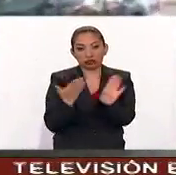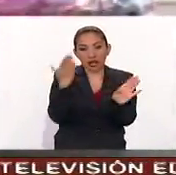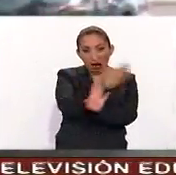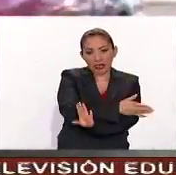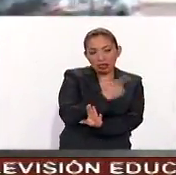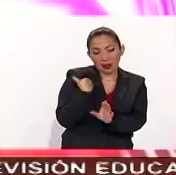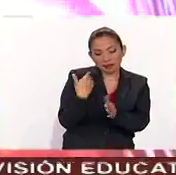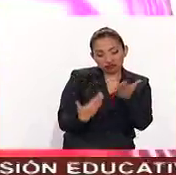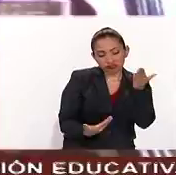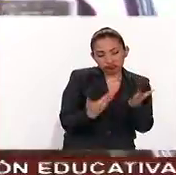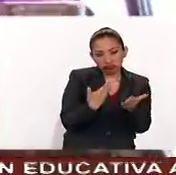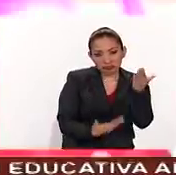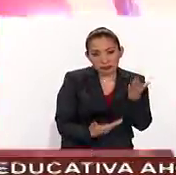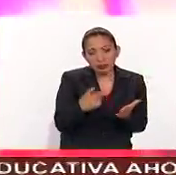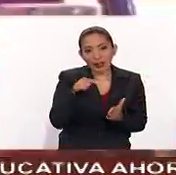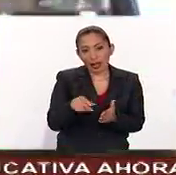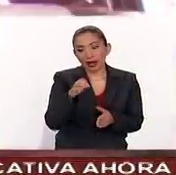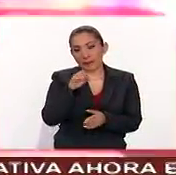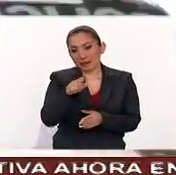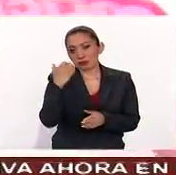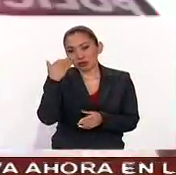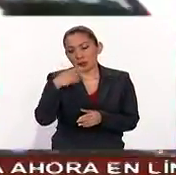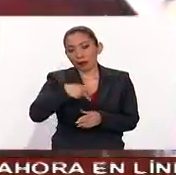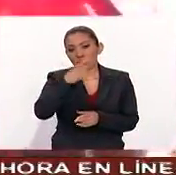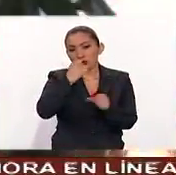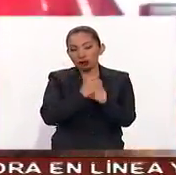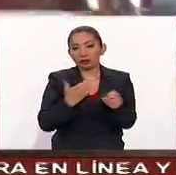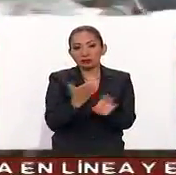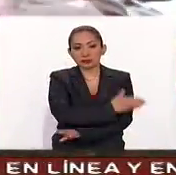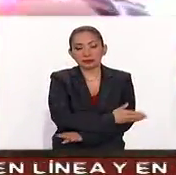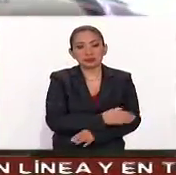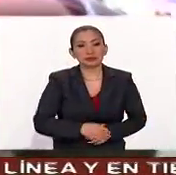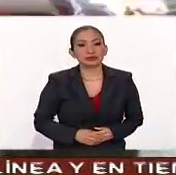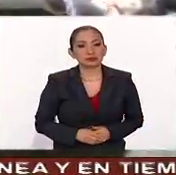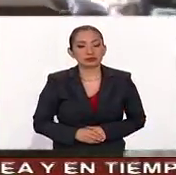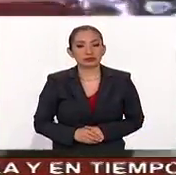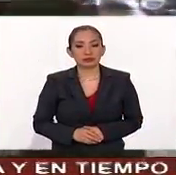la cifra de casos registradas en el mismo periodo, pero del año pasado.